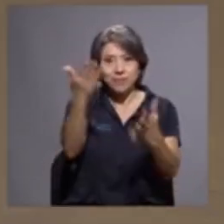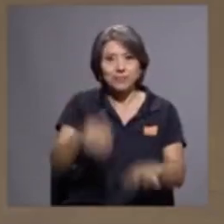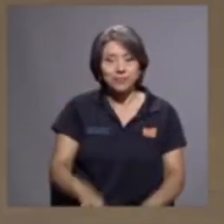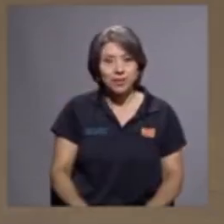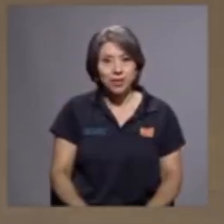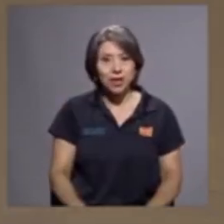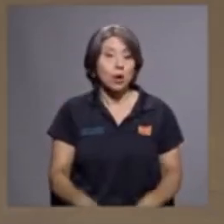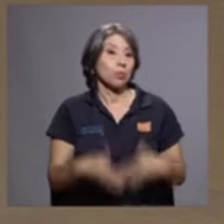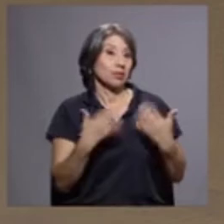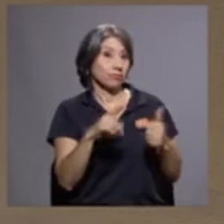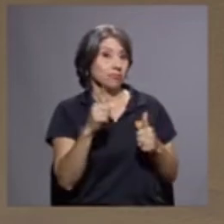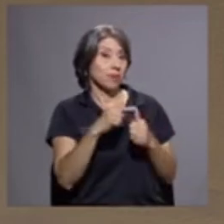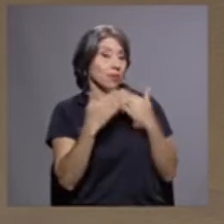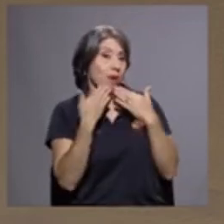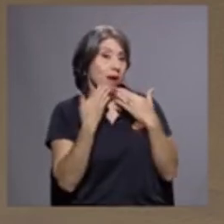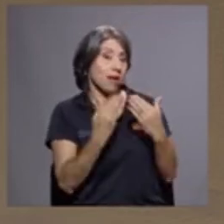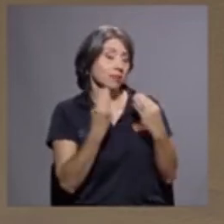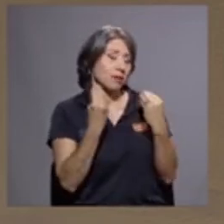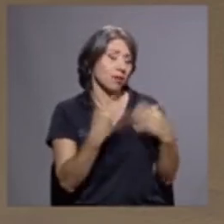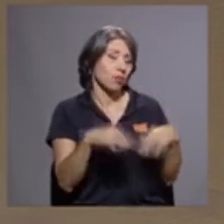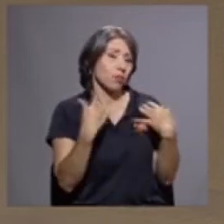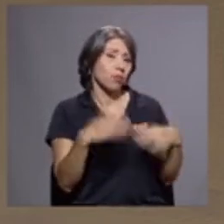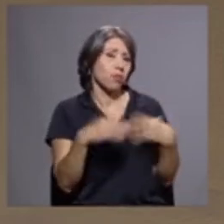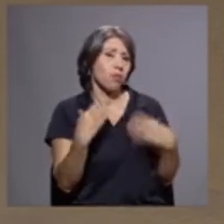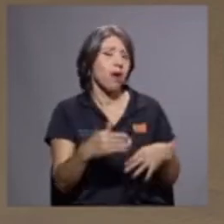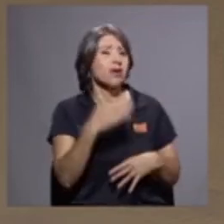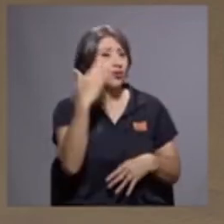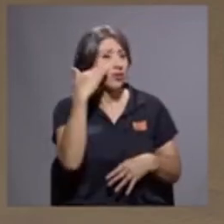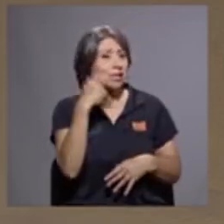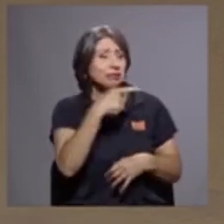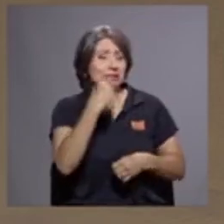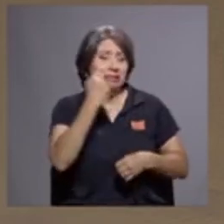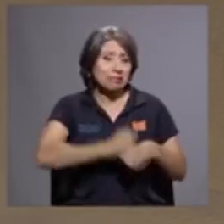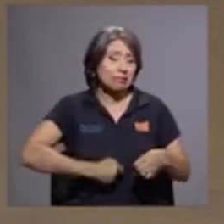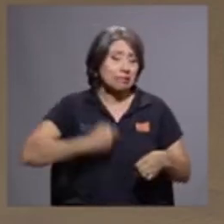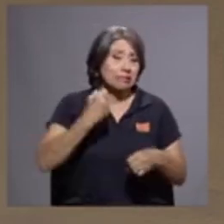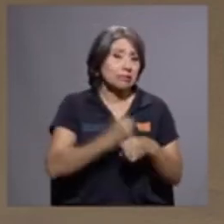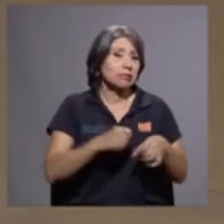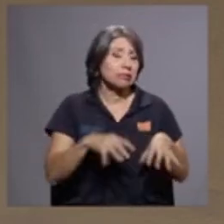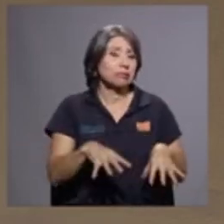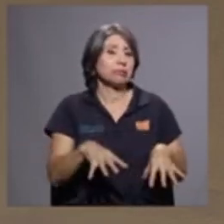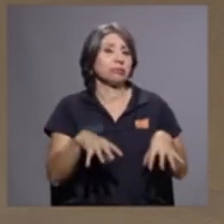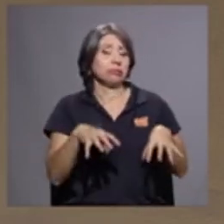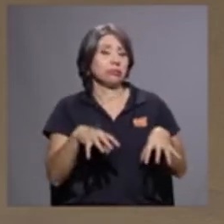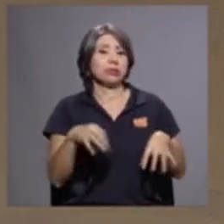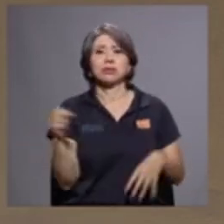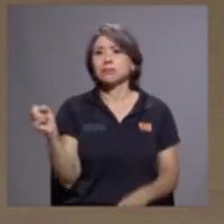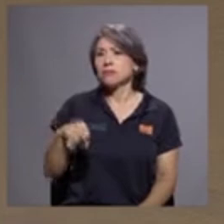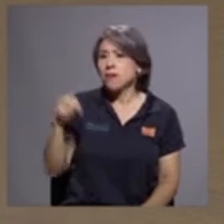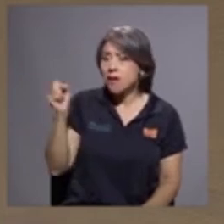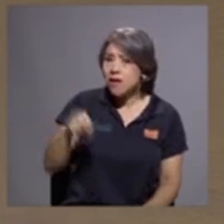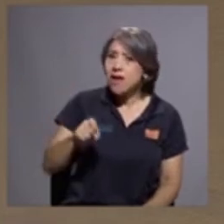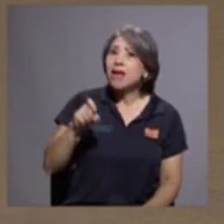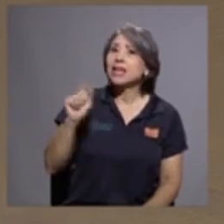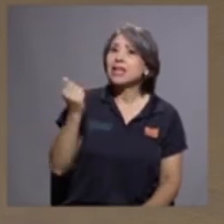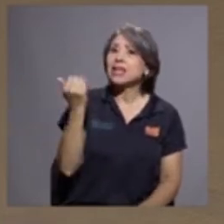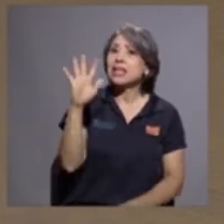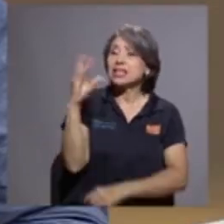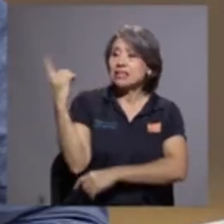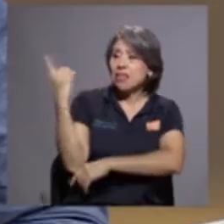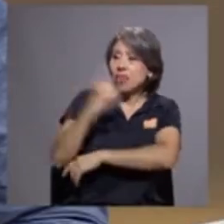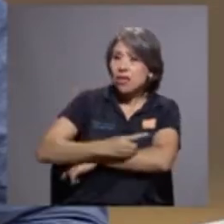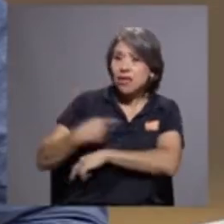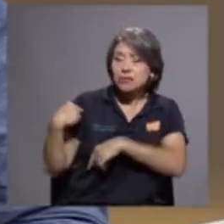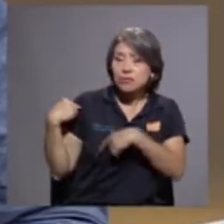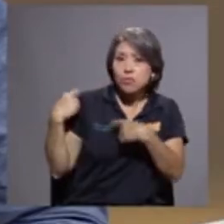Pues, primero agradecerle mucho porque sé que ha sido una jornada larga para usted, tensa también porque de algún modo usted es el rostro. Tenemos 15 días de